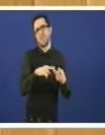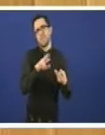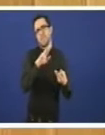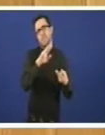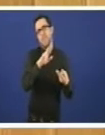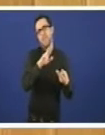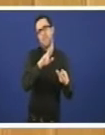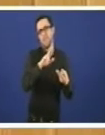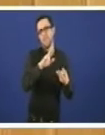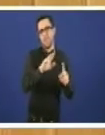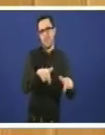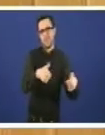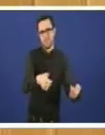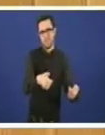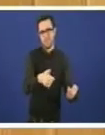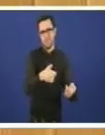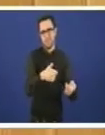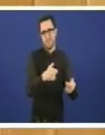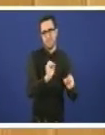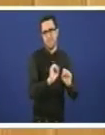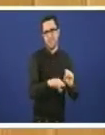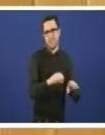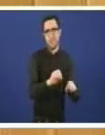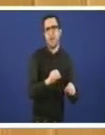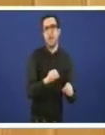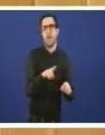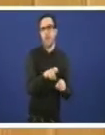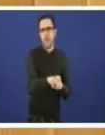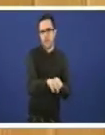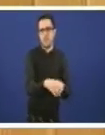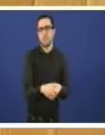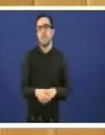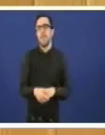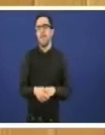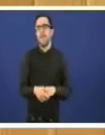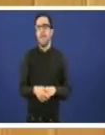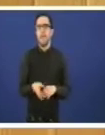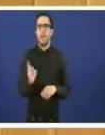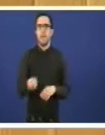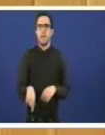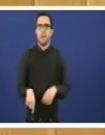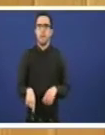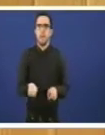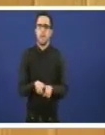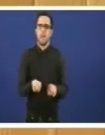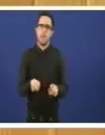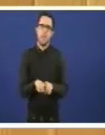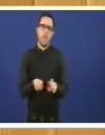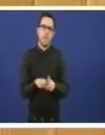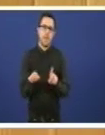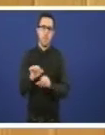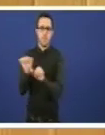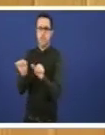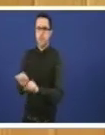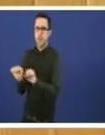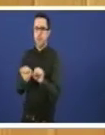o que defende o Partido Popular. Frente a un modelo cuestionado, como o que defende o Partido Popular, que está sendo